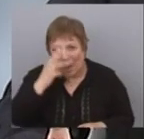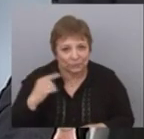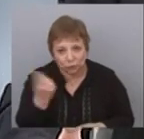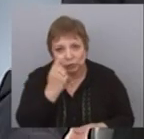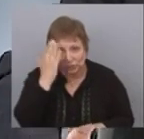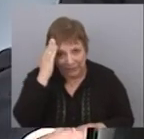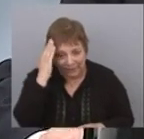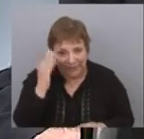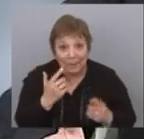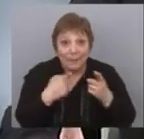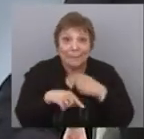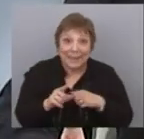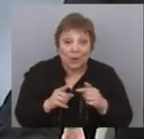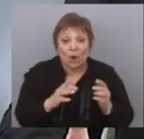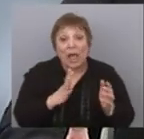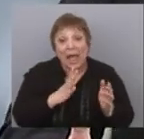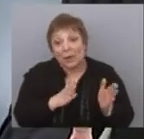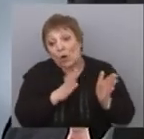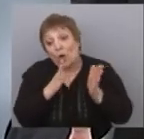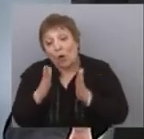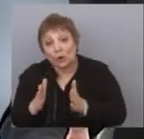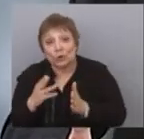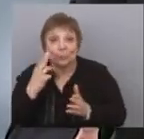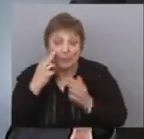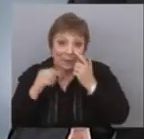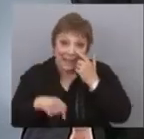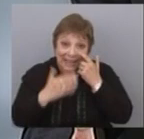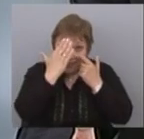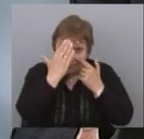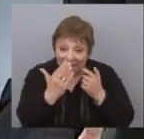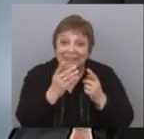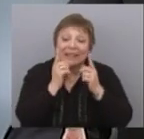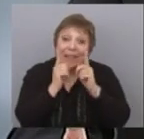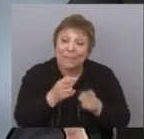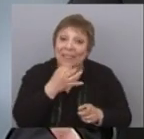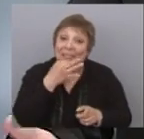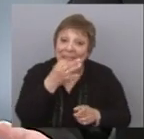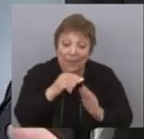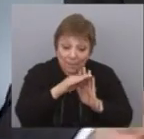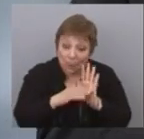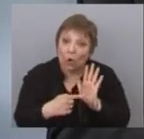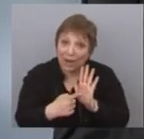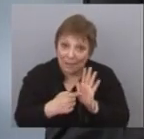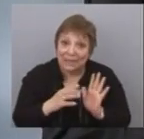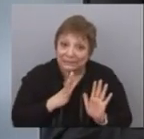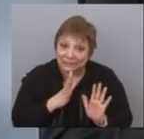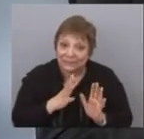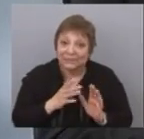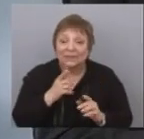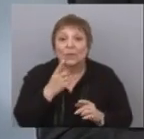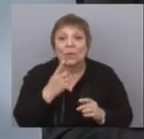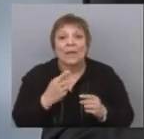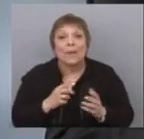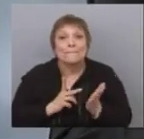estamos en un país que tiene otros desafíos hoy en día, el Frente plantea también, dentro de su programa, un fuerte